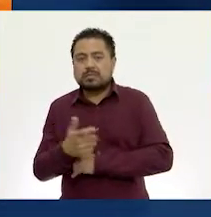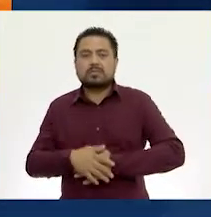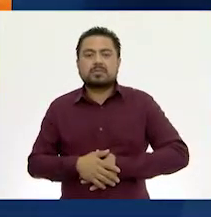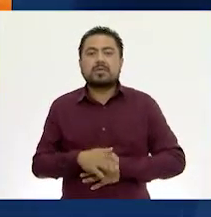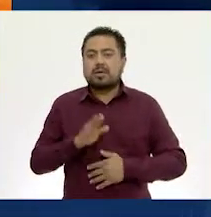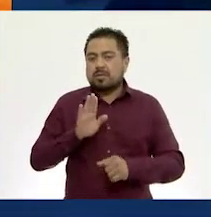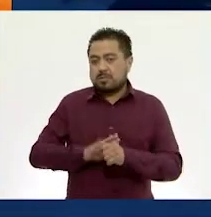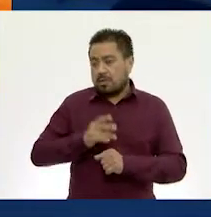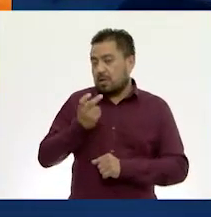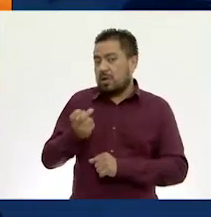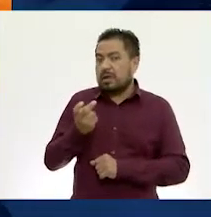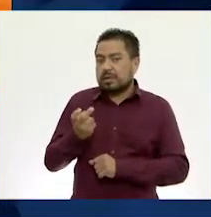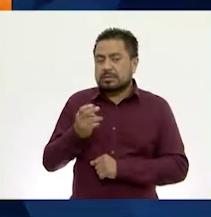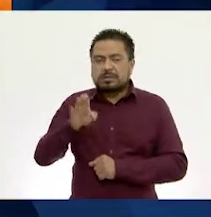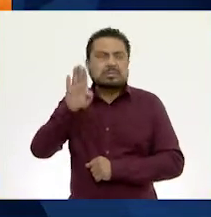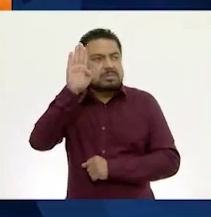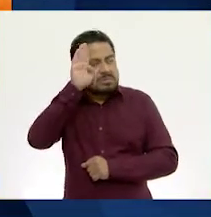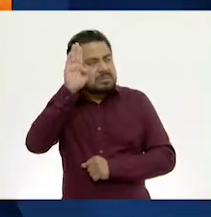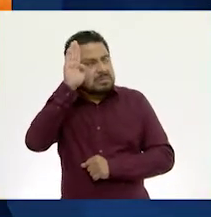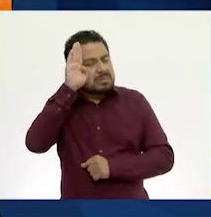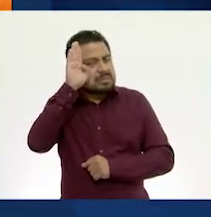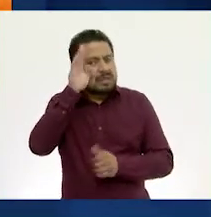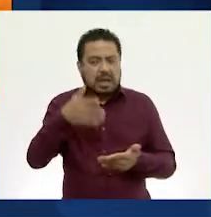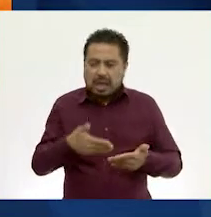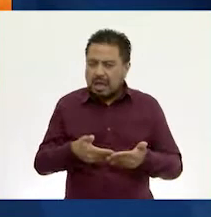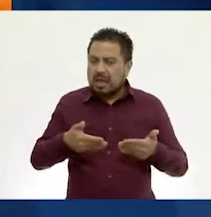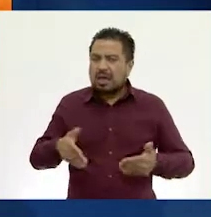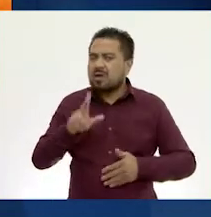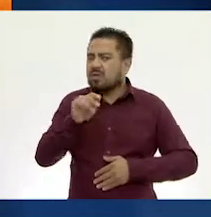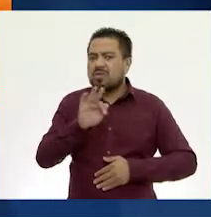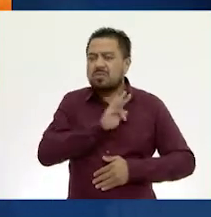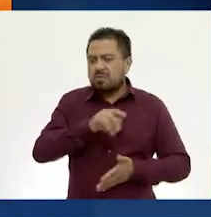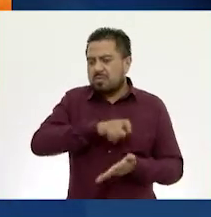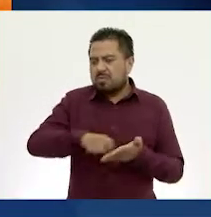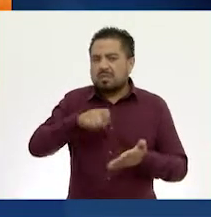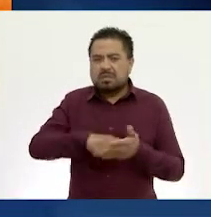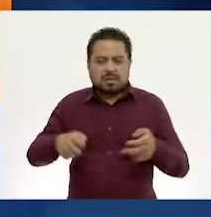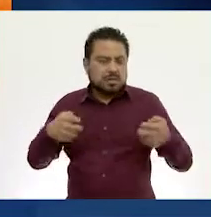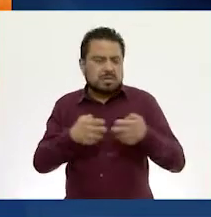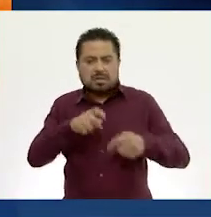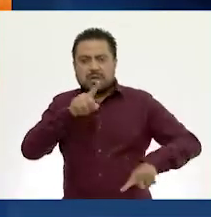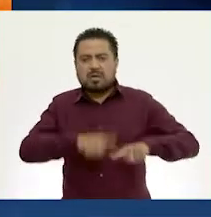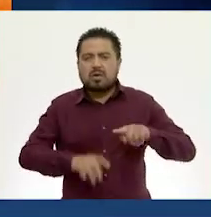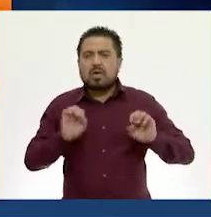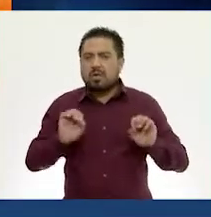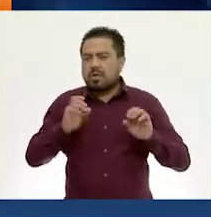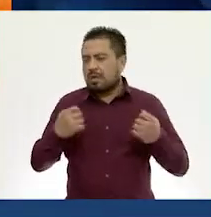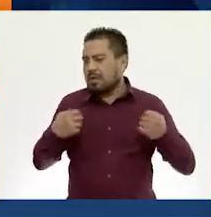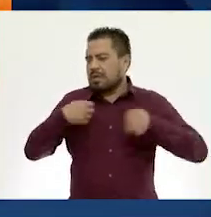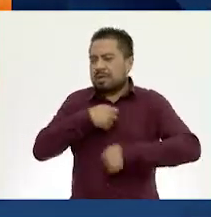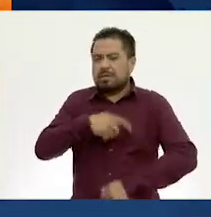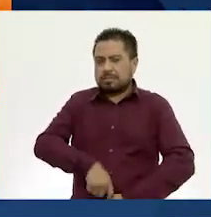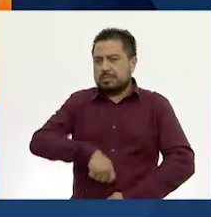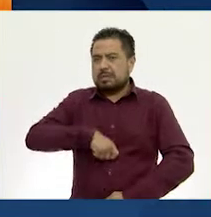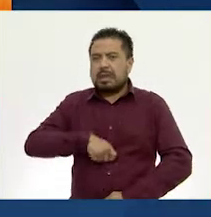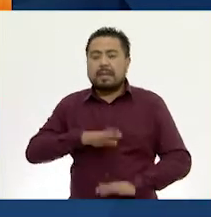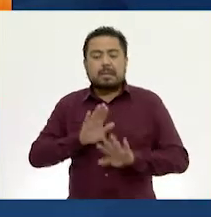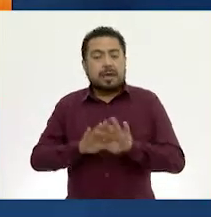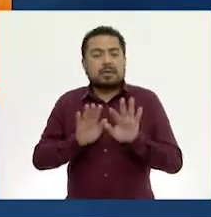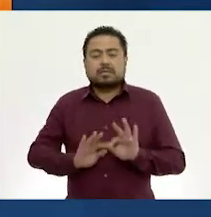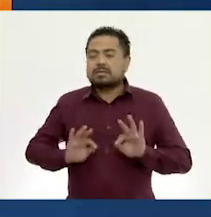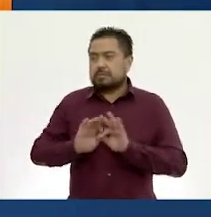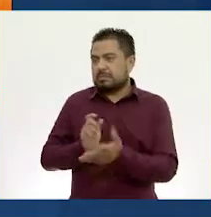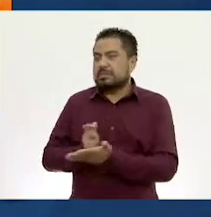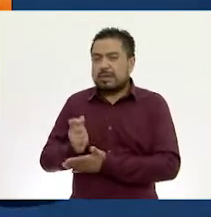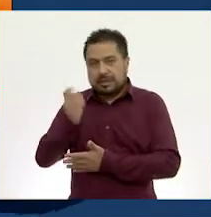Por esta razón, pensó que de momento no compraría los tenis o la chamarra, pues era más importante